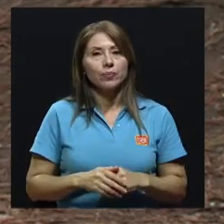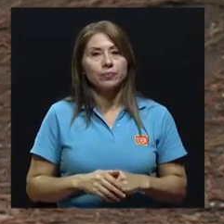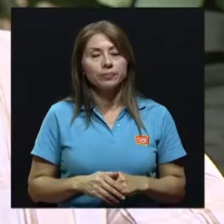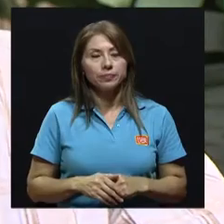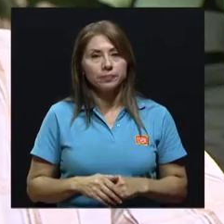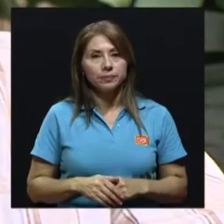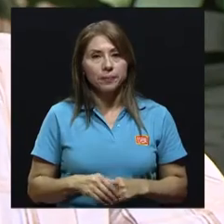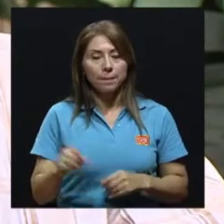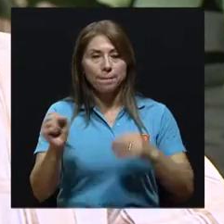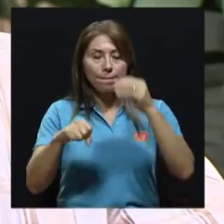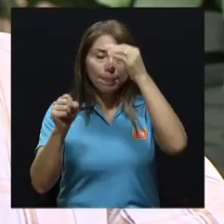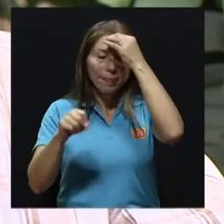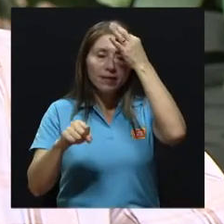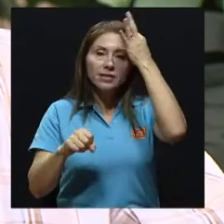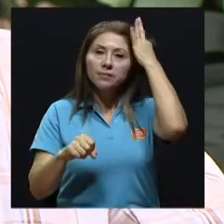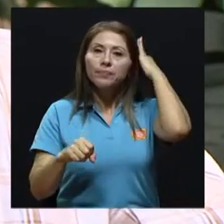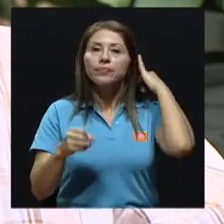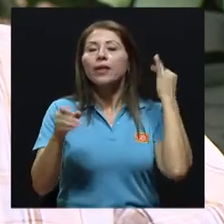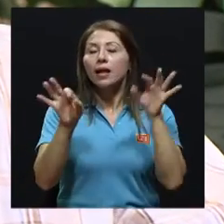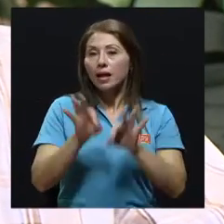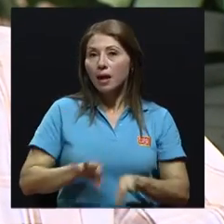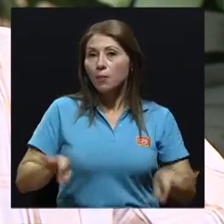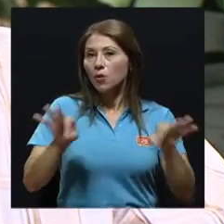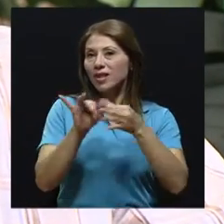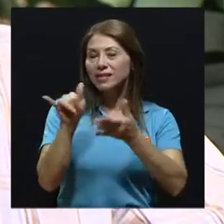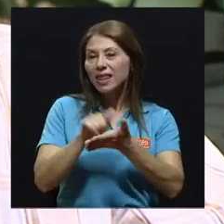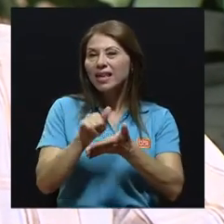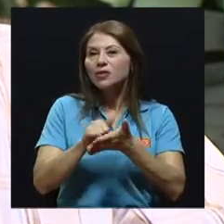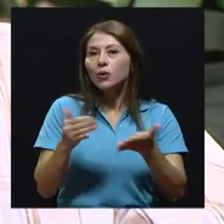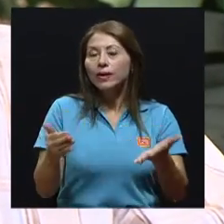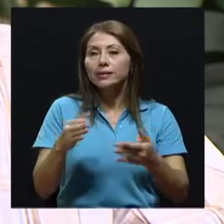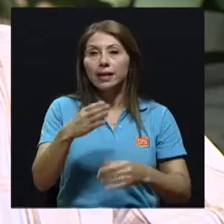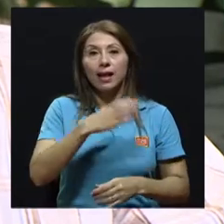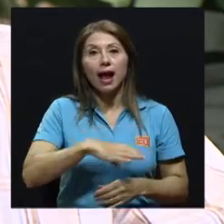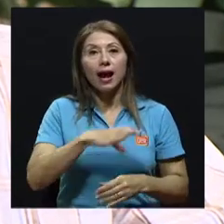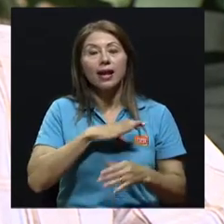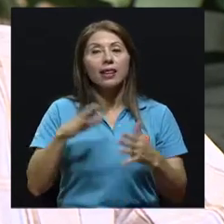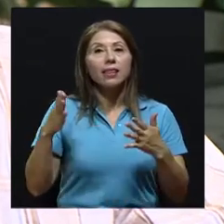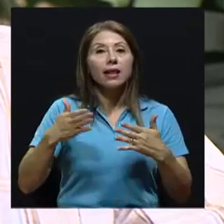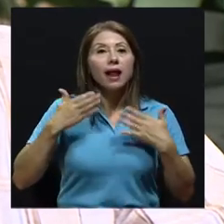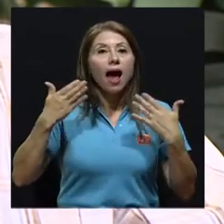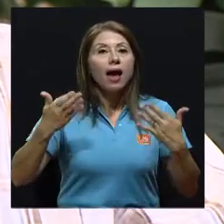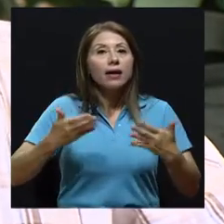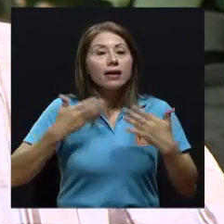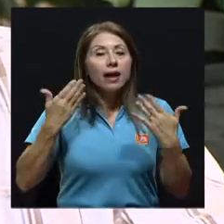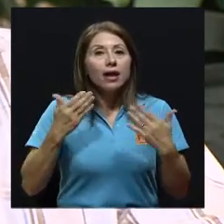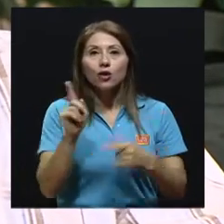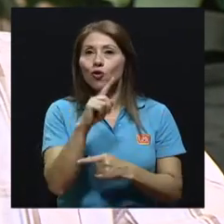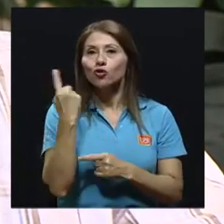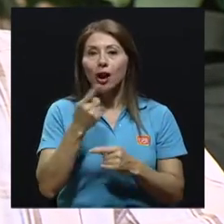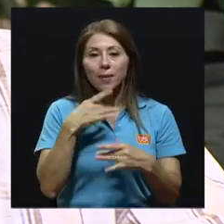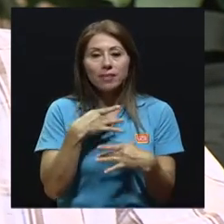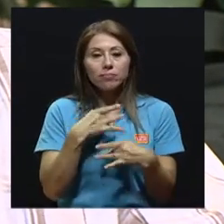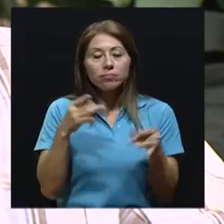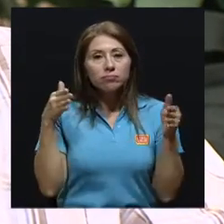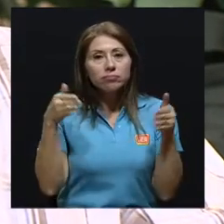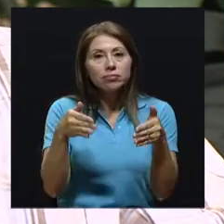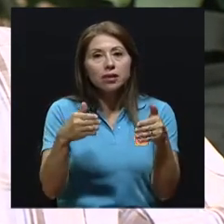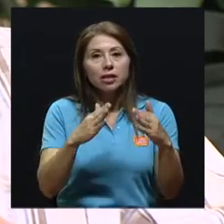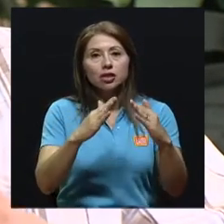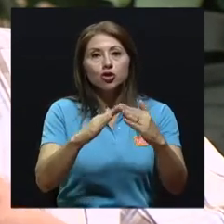respecto. Claro, sí. La importancia de esto es que la calidad del aire no es algo meramente de una ciudad, sino que